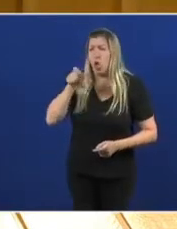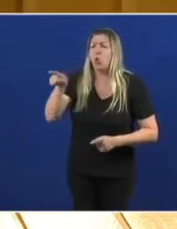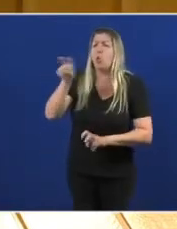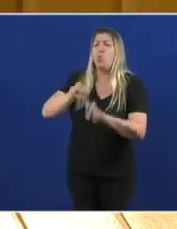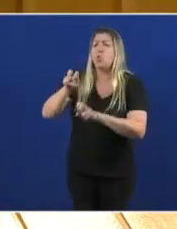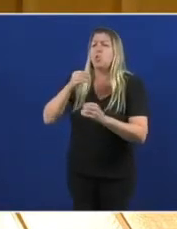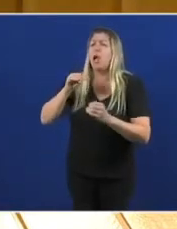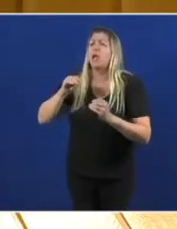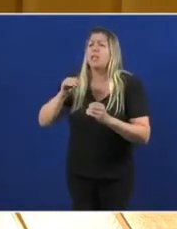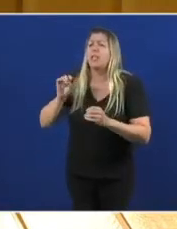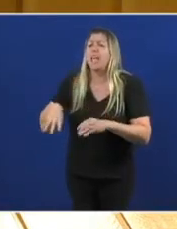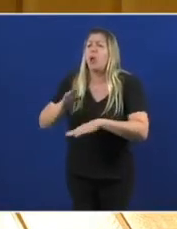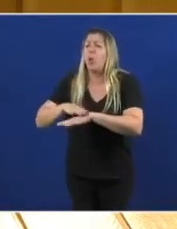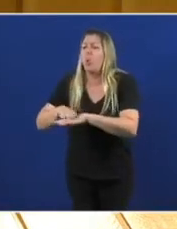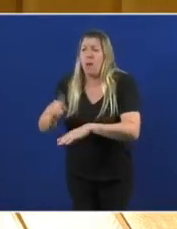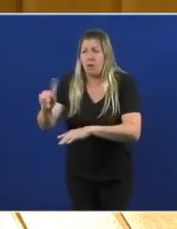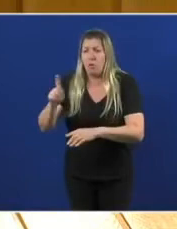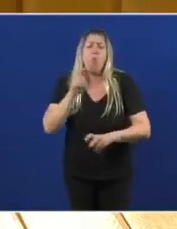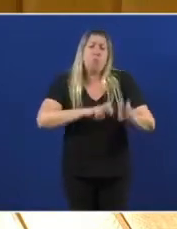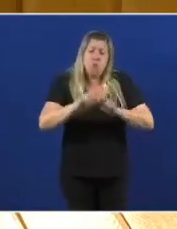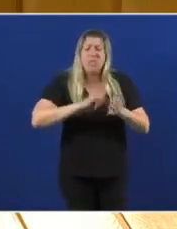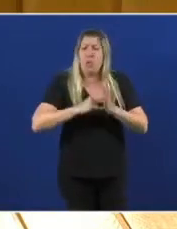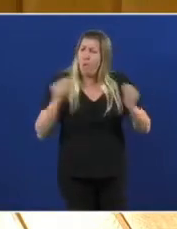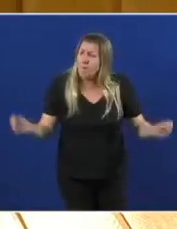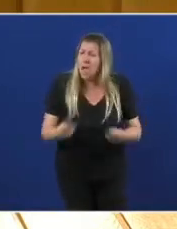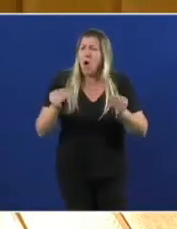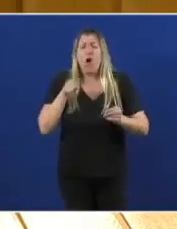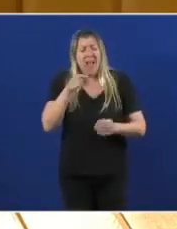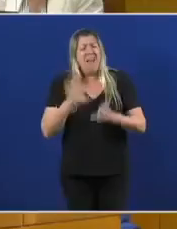empece a buscar solucións. Verá como cambia a situación da nosa industria.